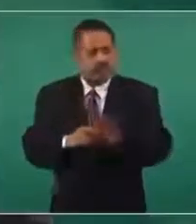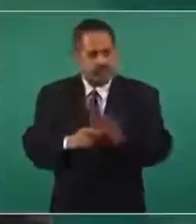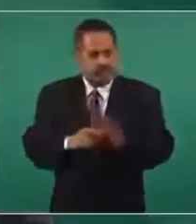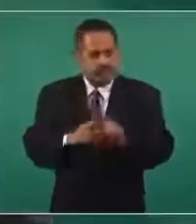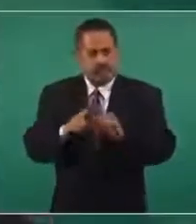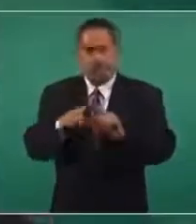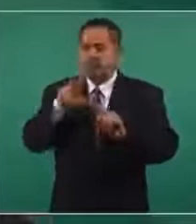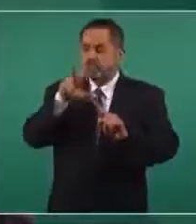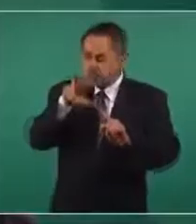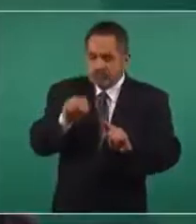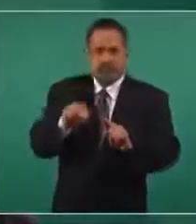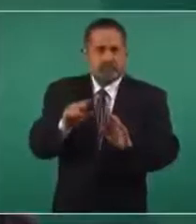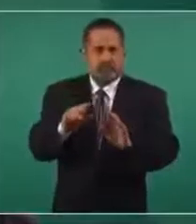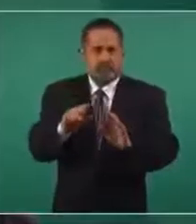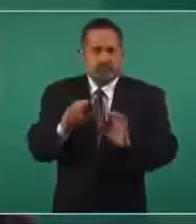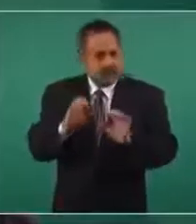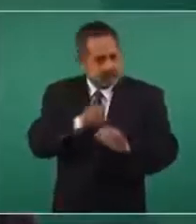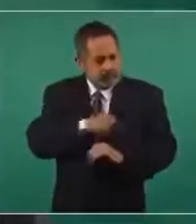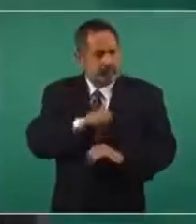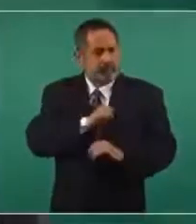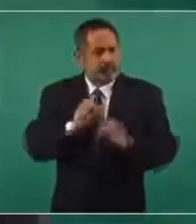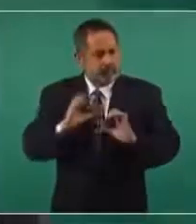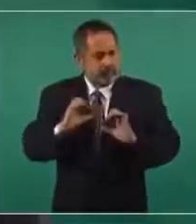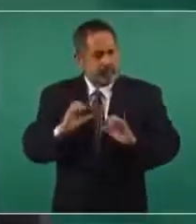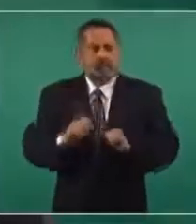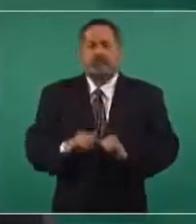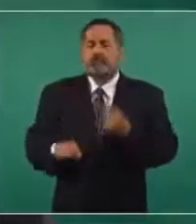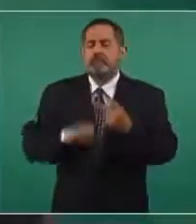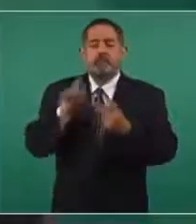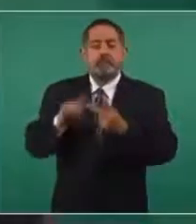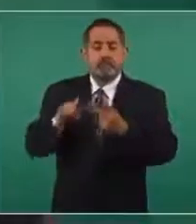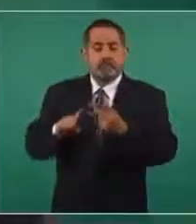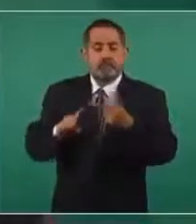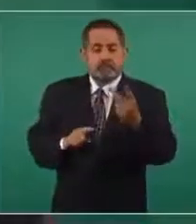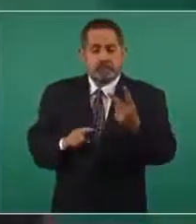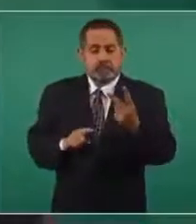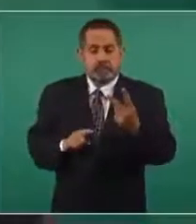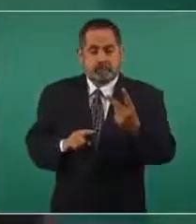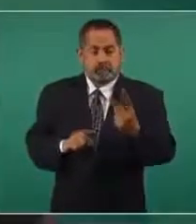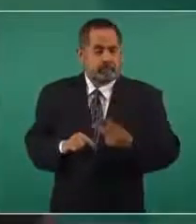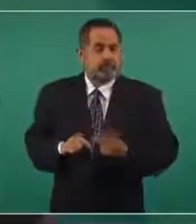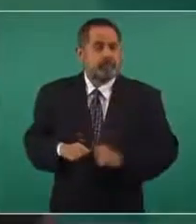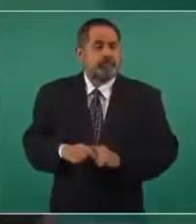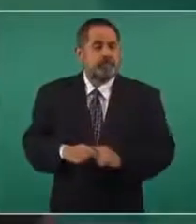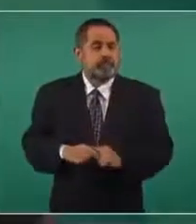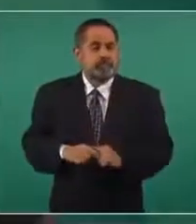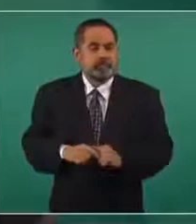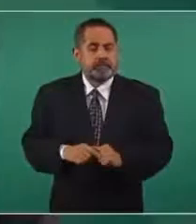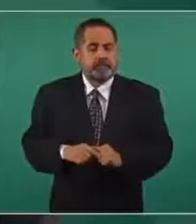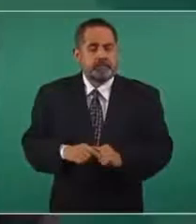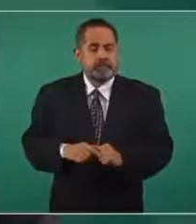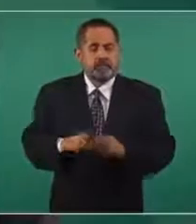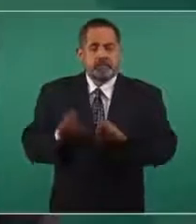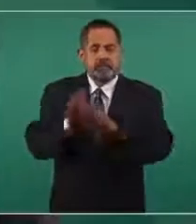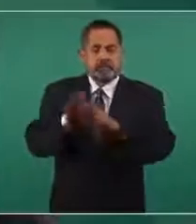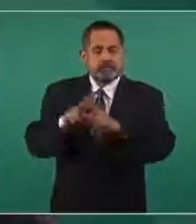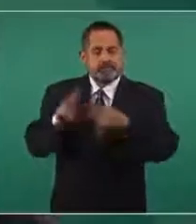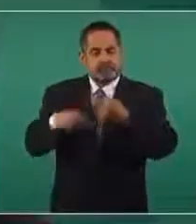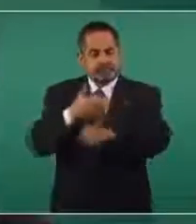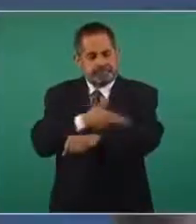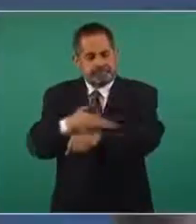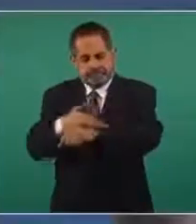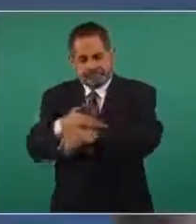Segundo, que la medida de regularizar